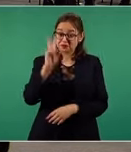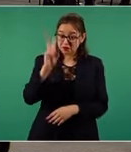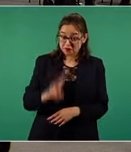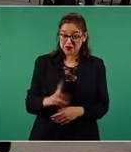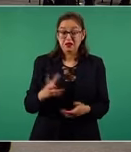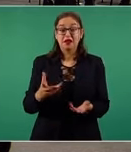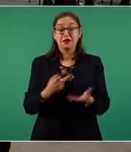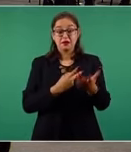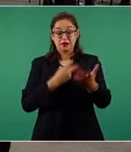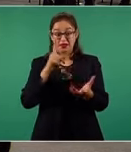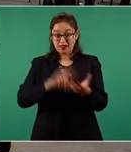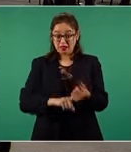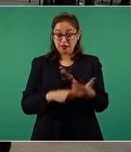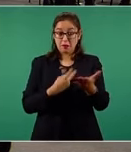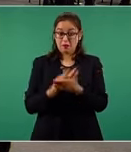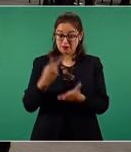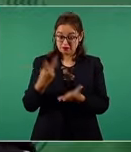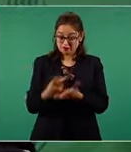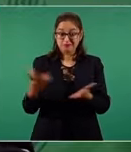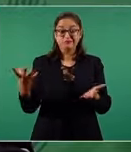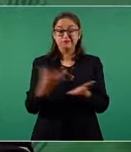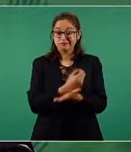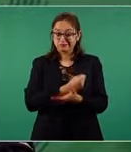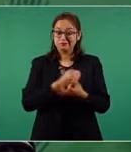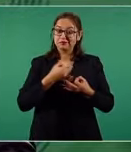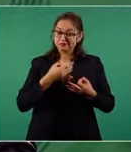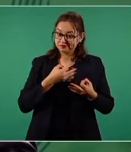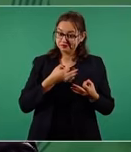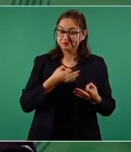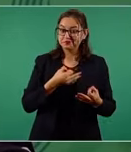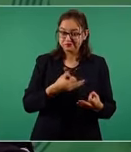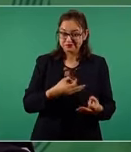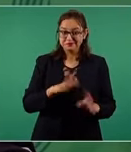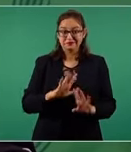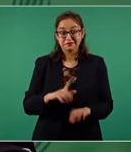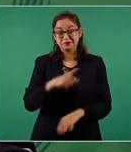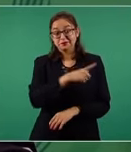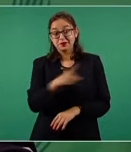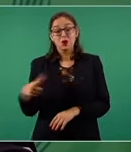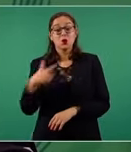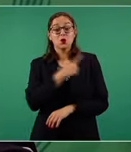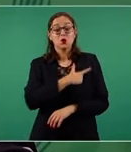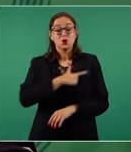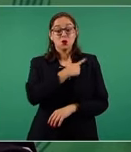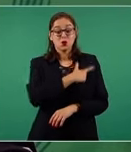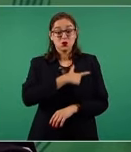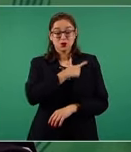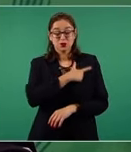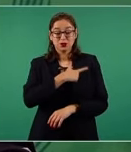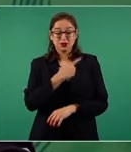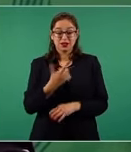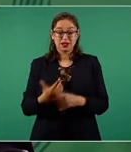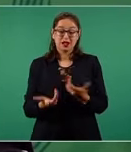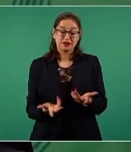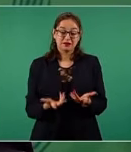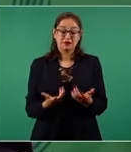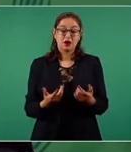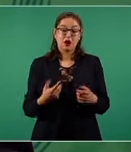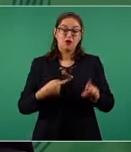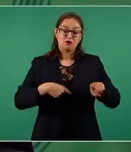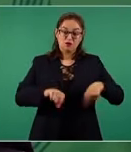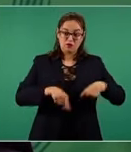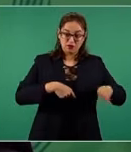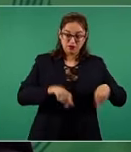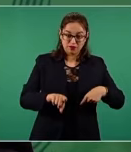para los que les gusta el fútbol, que